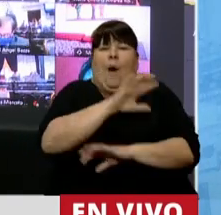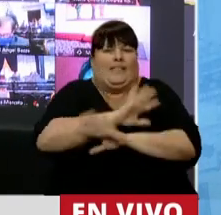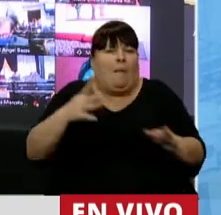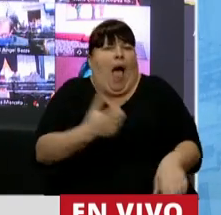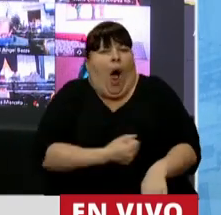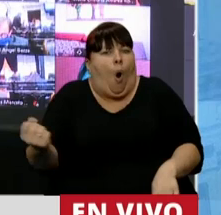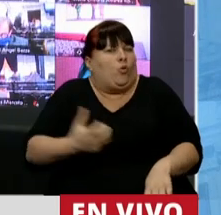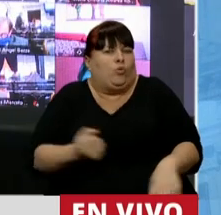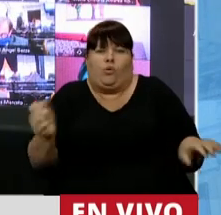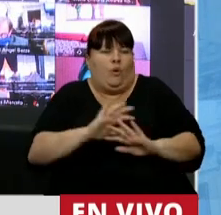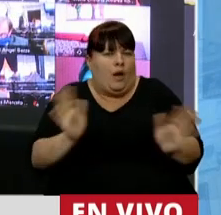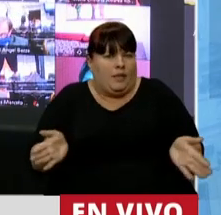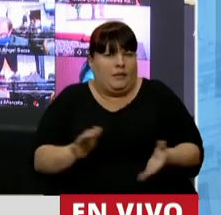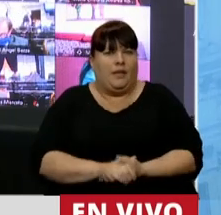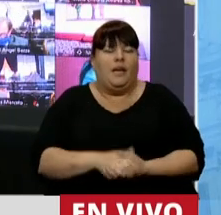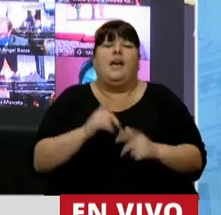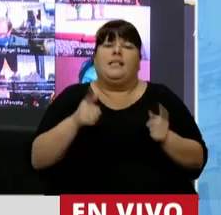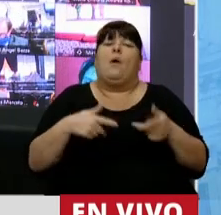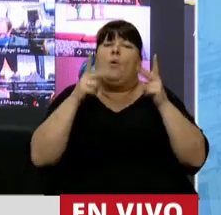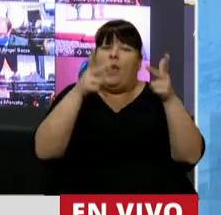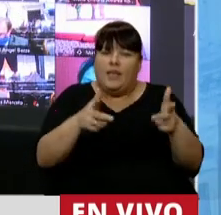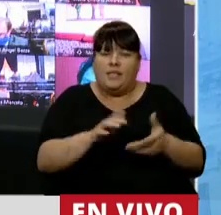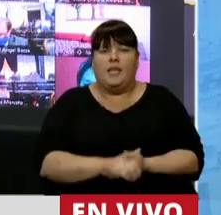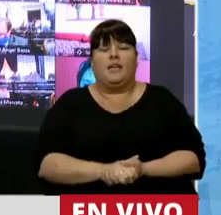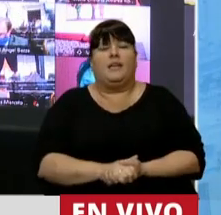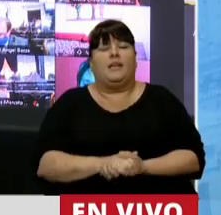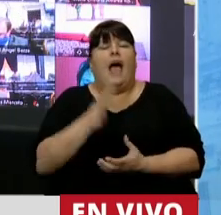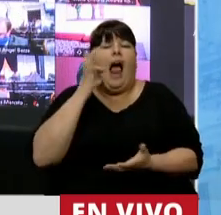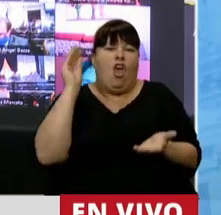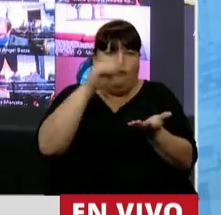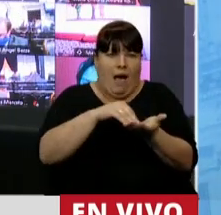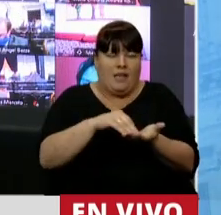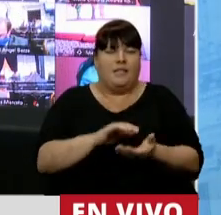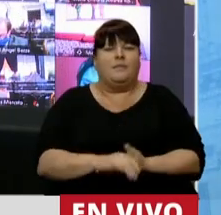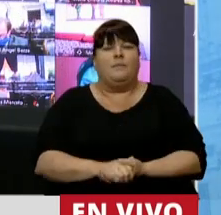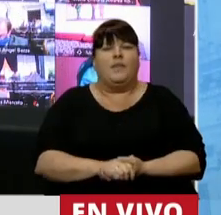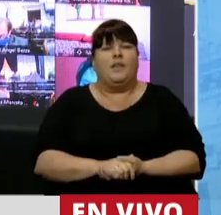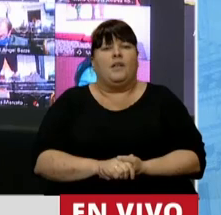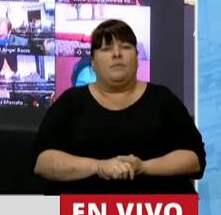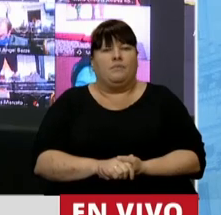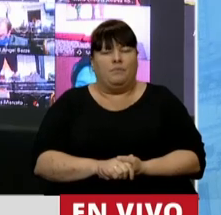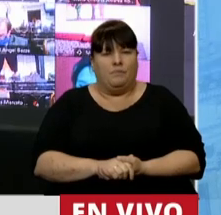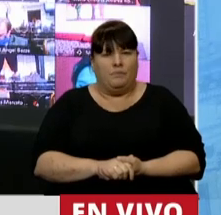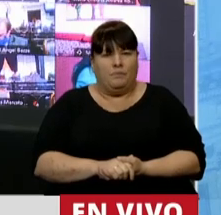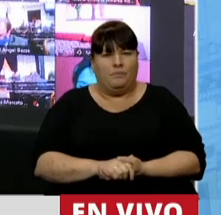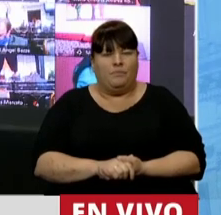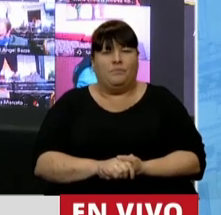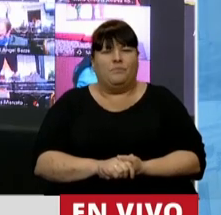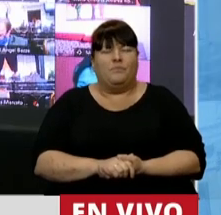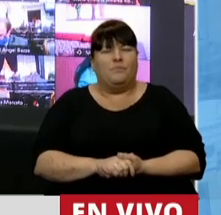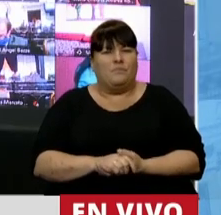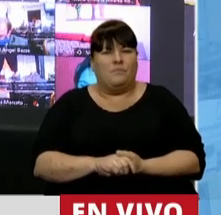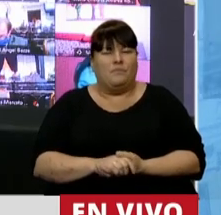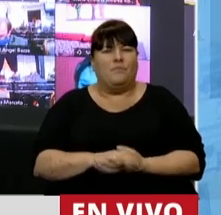más ajuste. Y déjeme decirle algo que dice... No lo detiene la pandemia